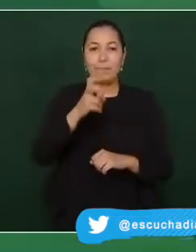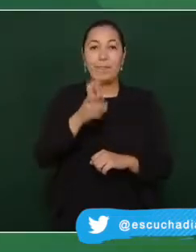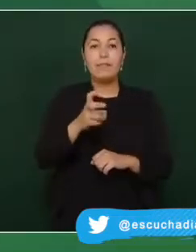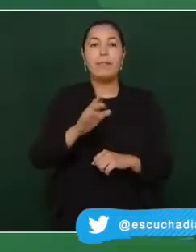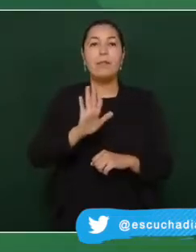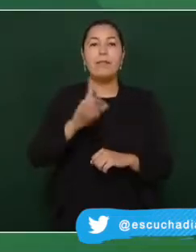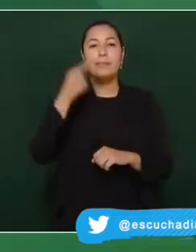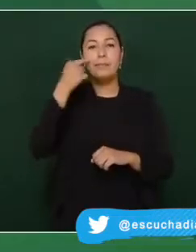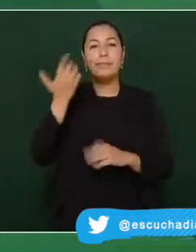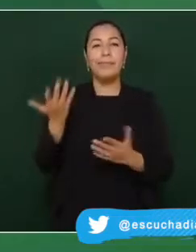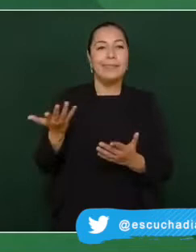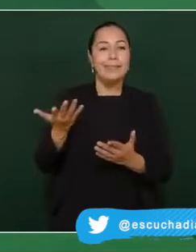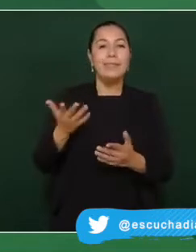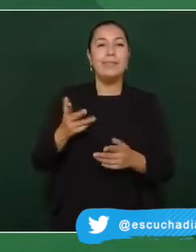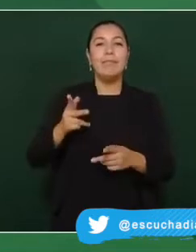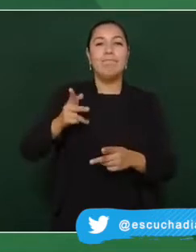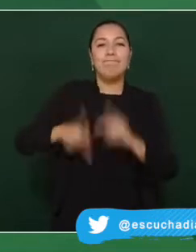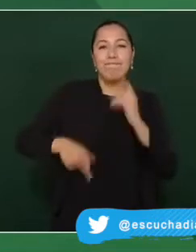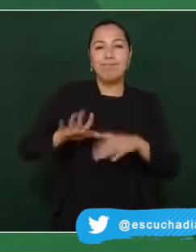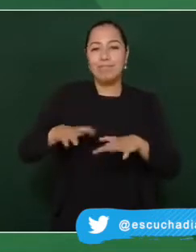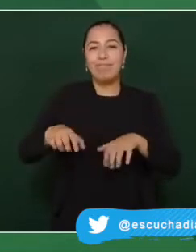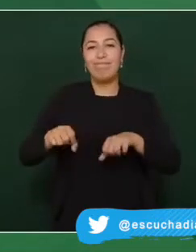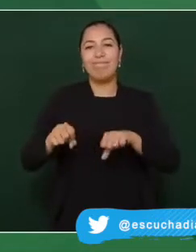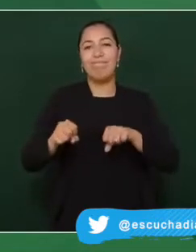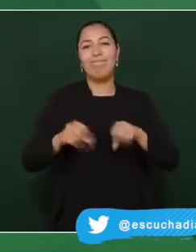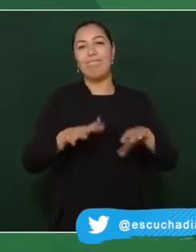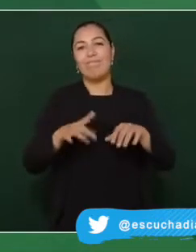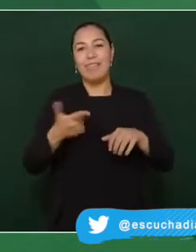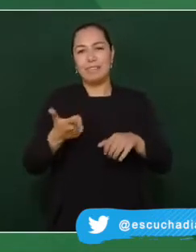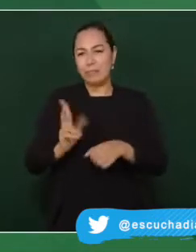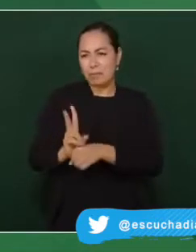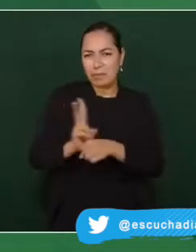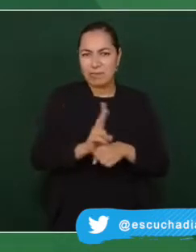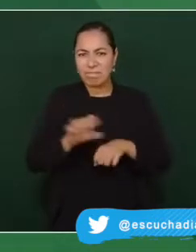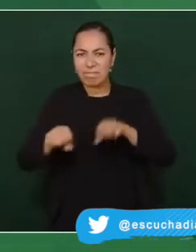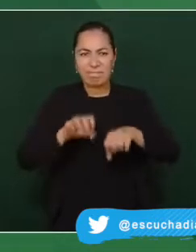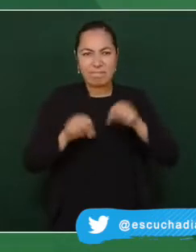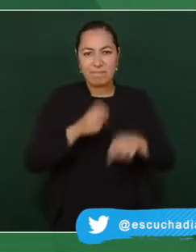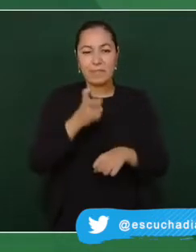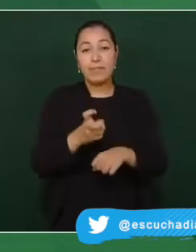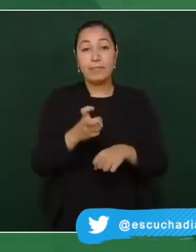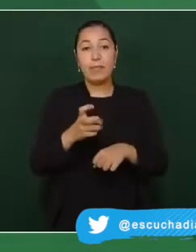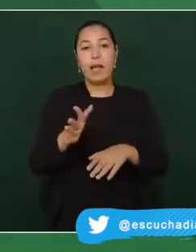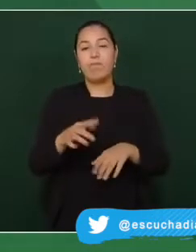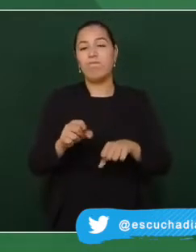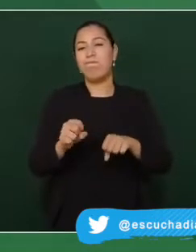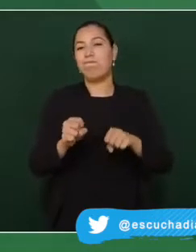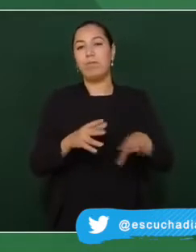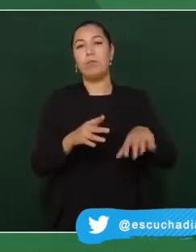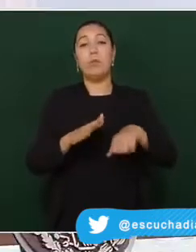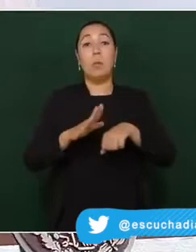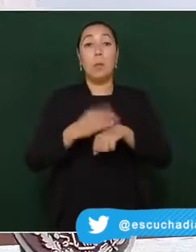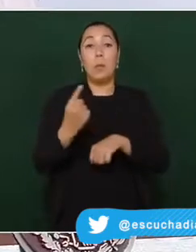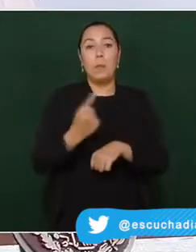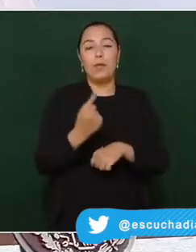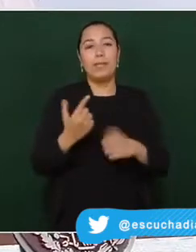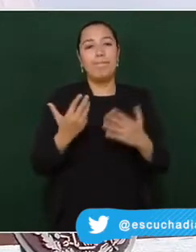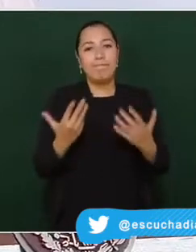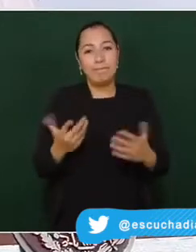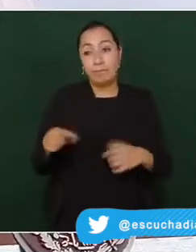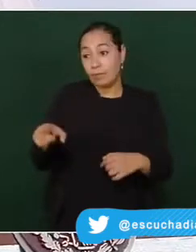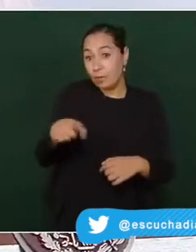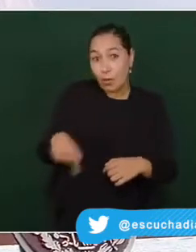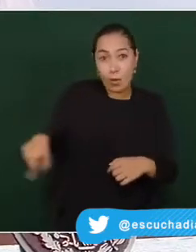suspendió el operativo y se suspendió porque no quisimos poner en